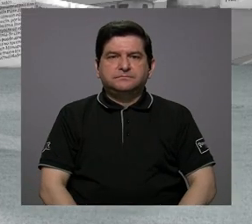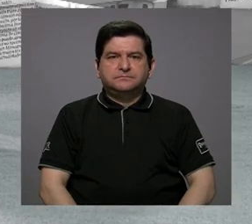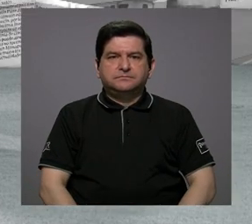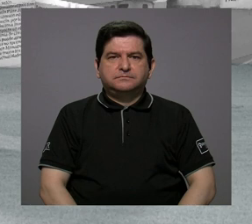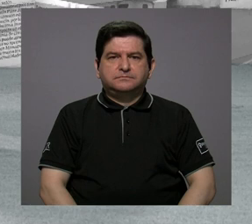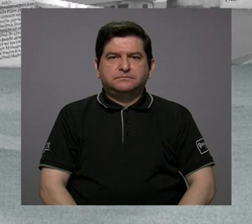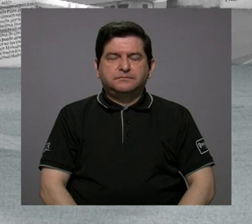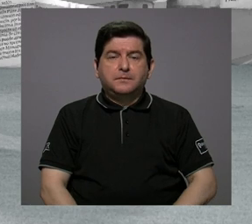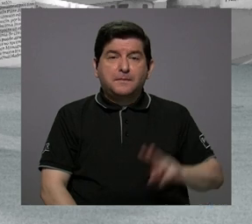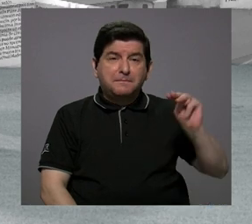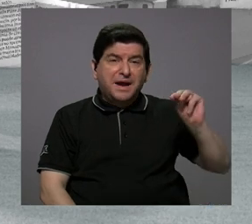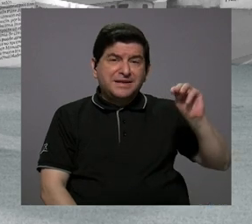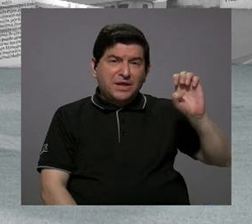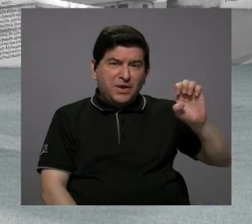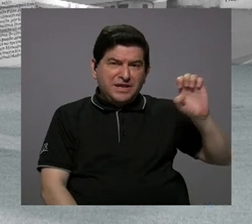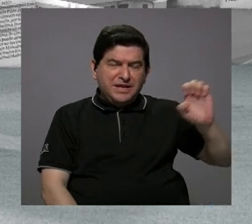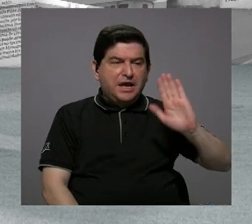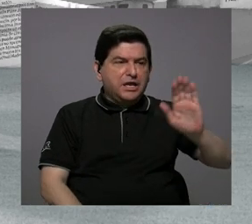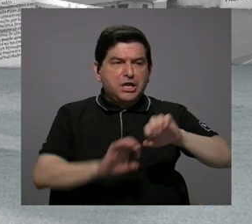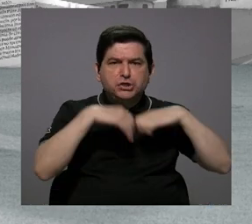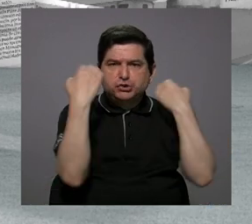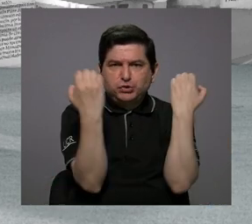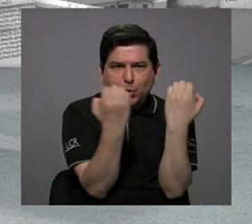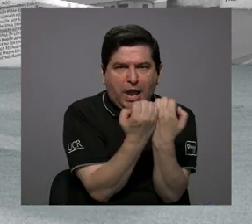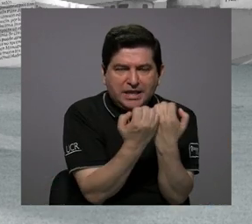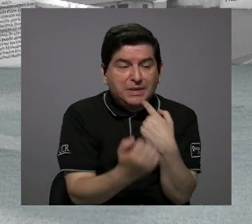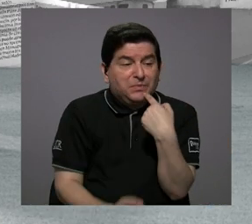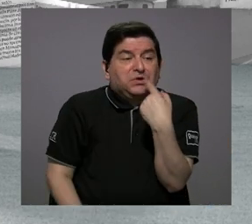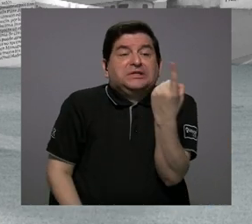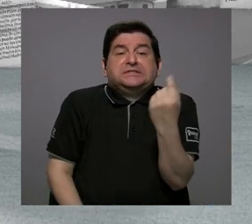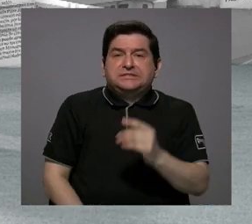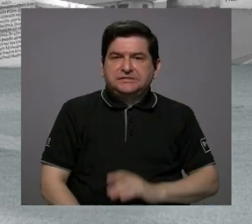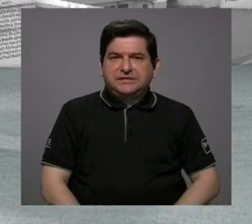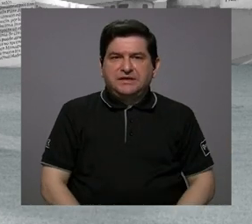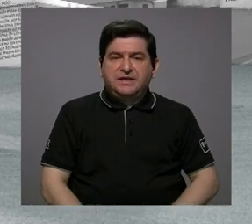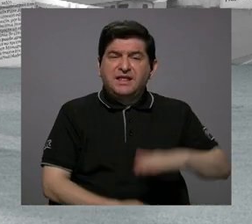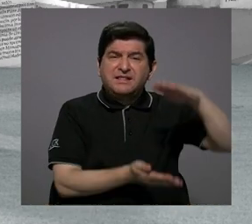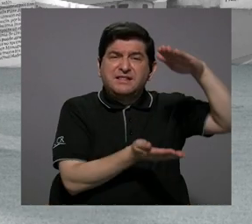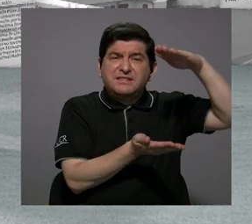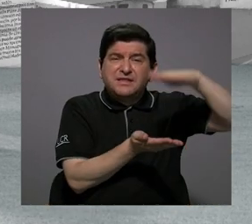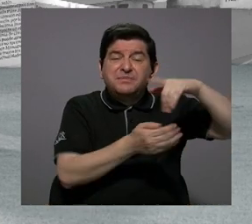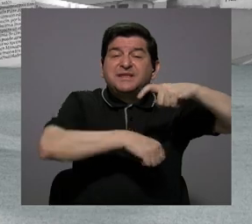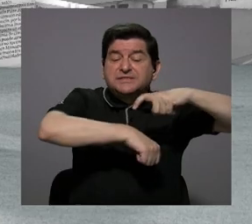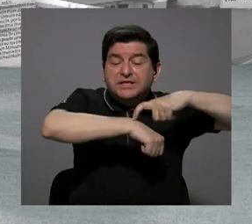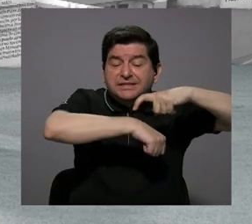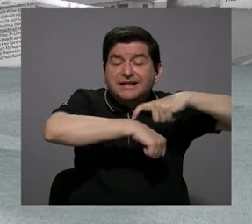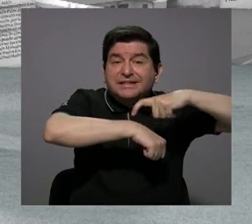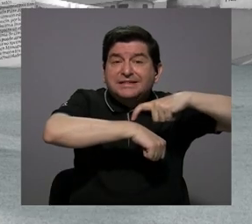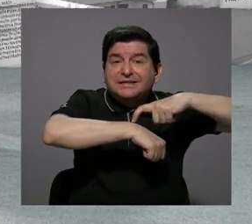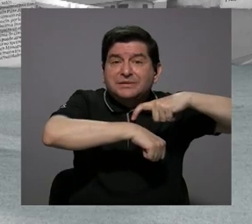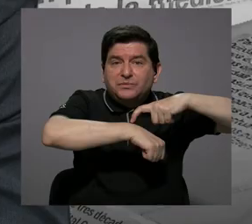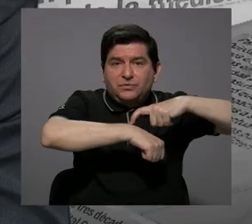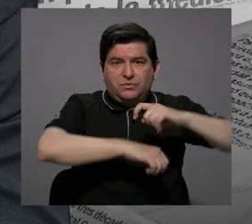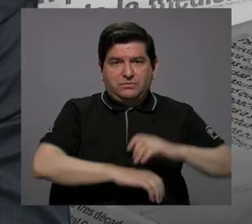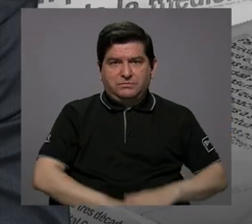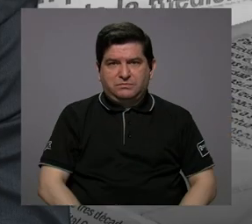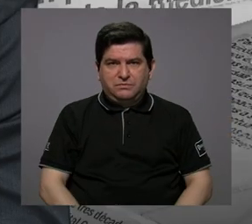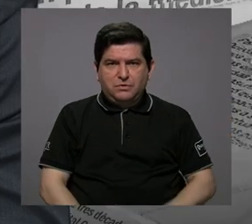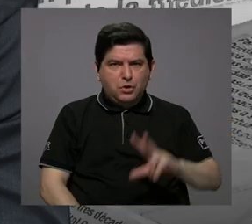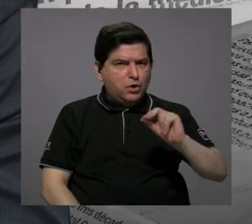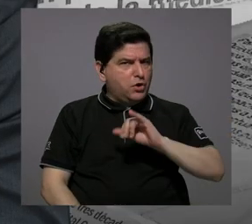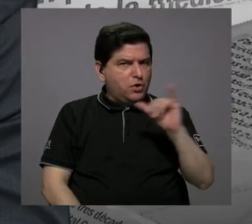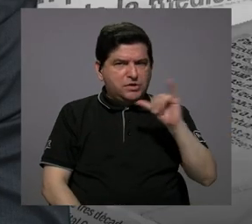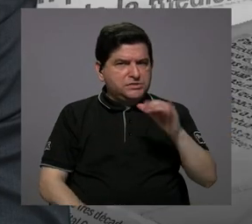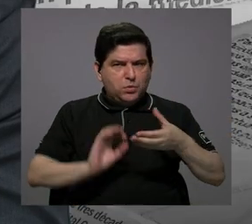Lo que doña Marta Eugenia Esquivel y su equipo lo que mencionan es la disminución de los tiempos. O sea, que no es